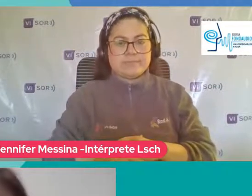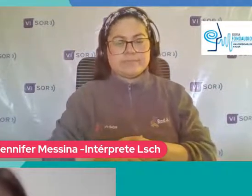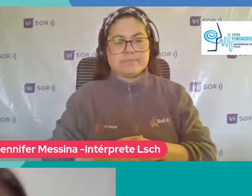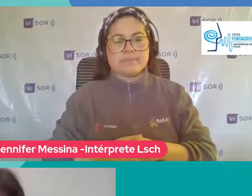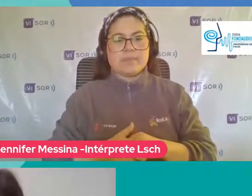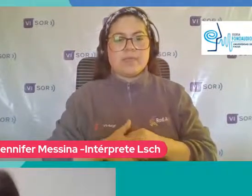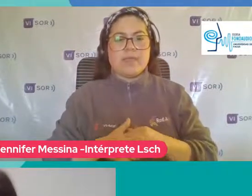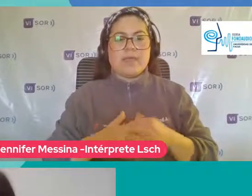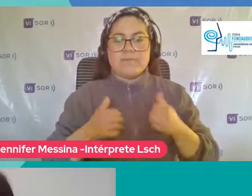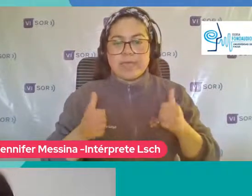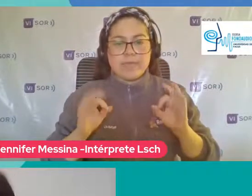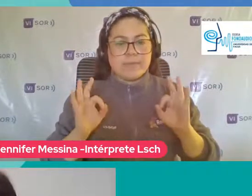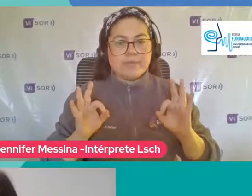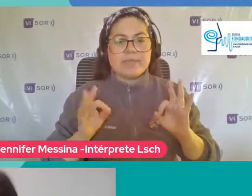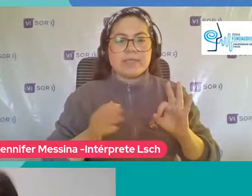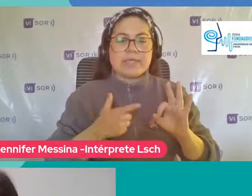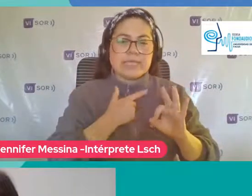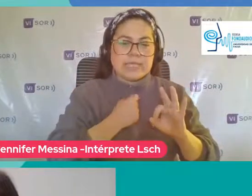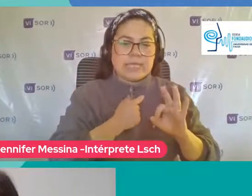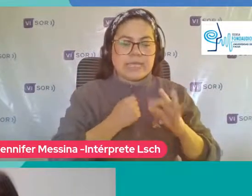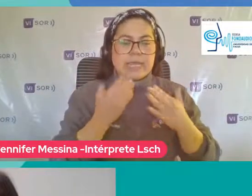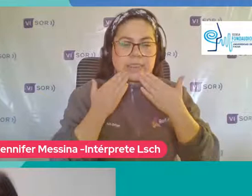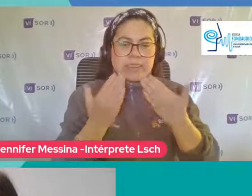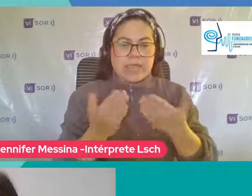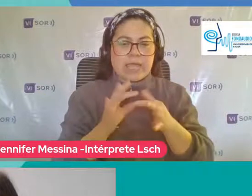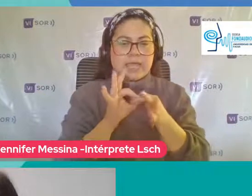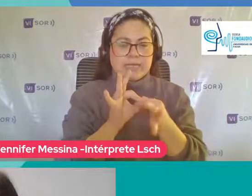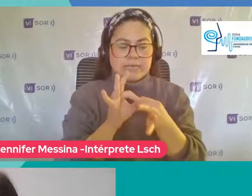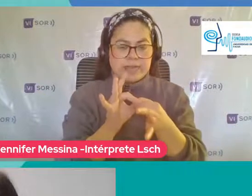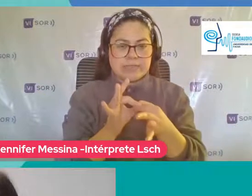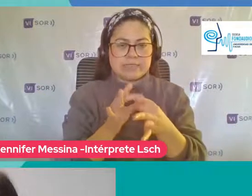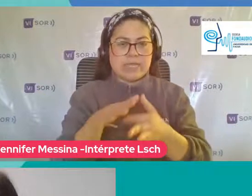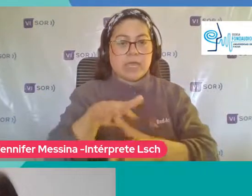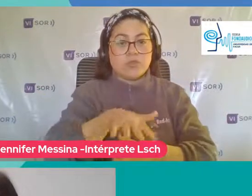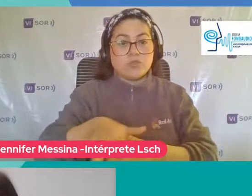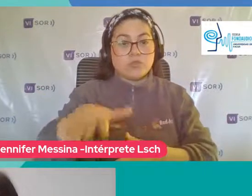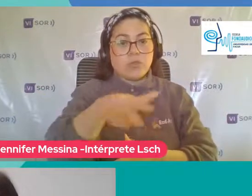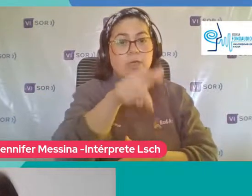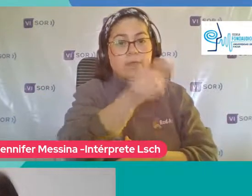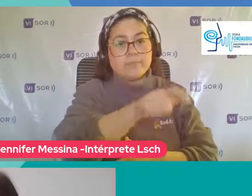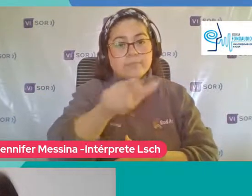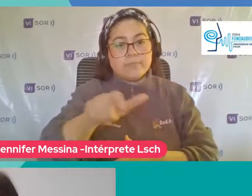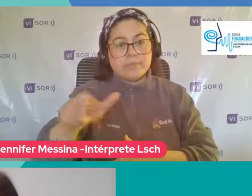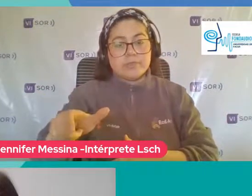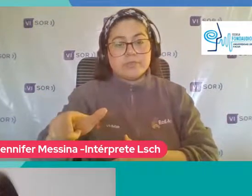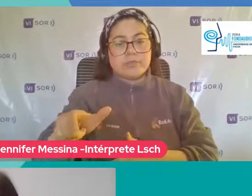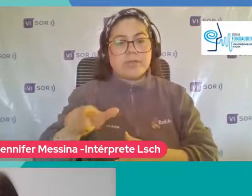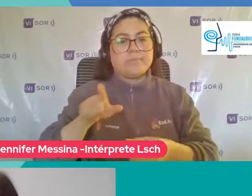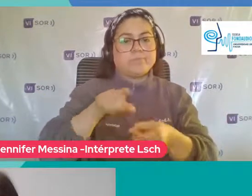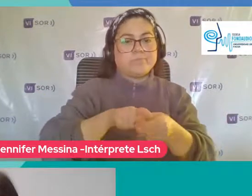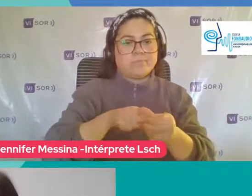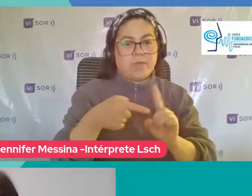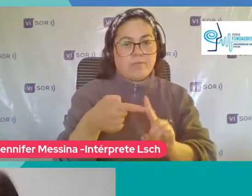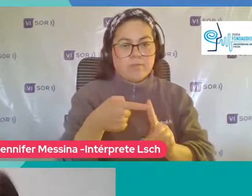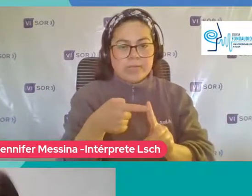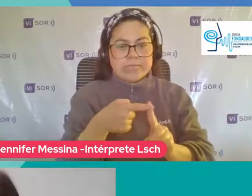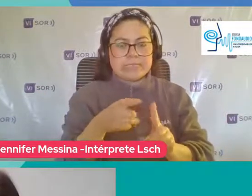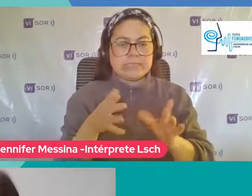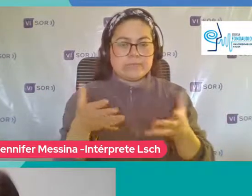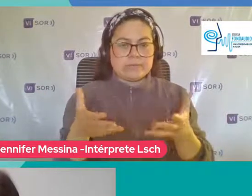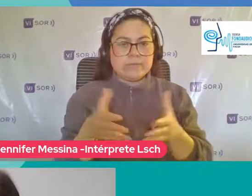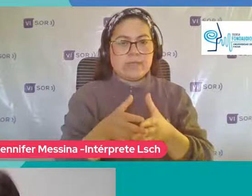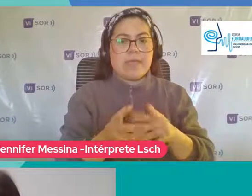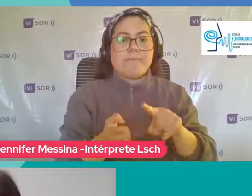Excelente Queremos agradecer La verdad A todos Quienes en este momento Han estado participando Junto a nosotros En este